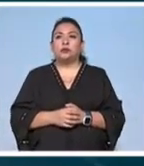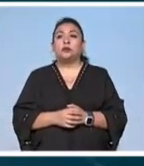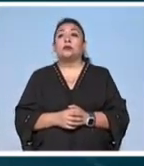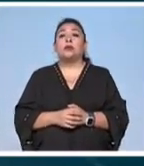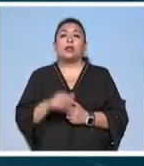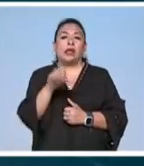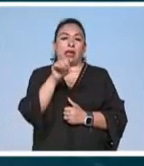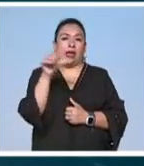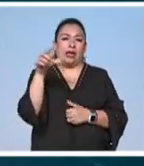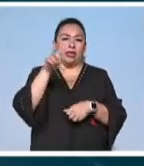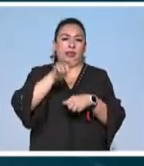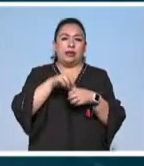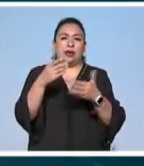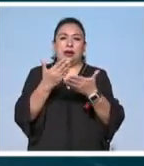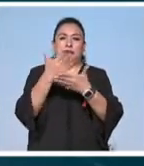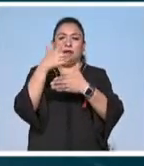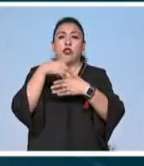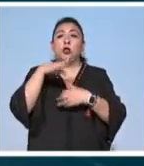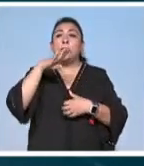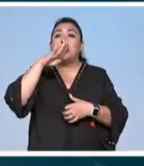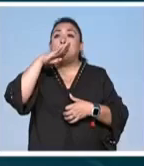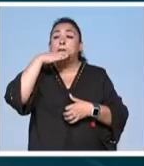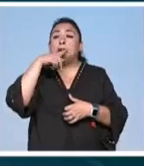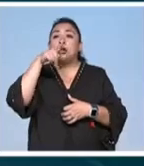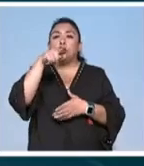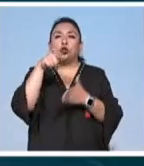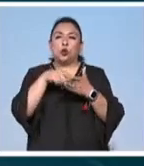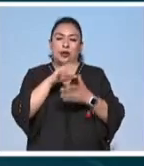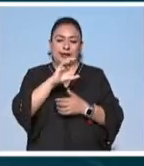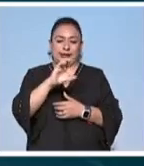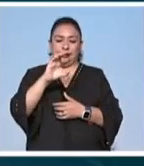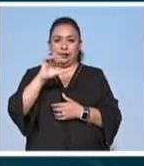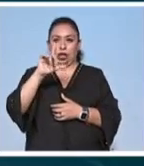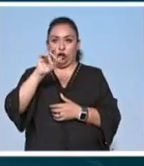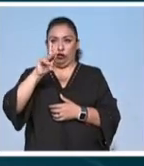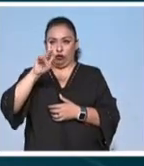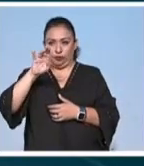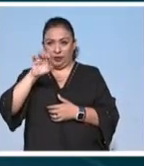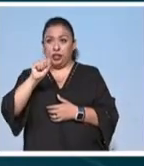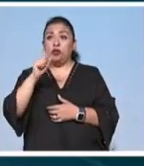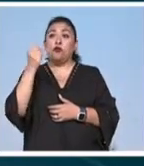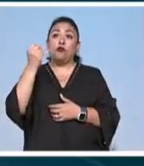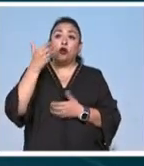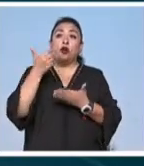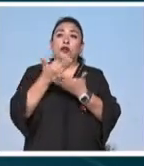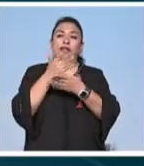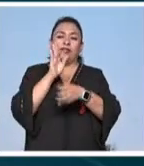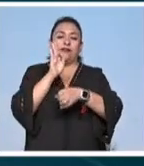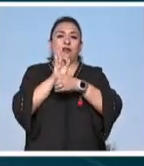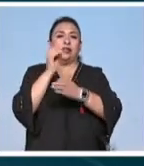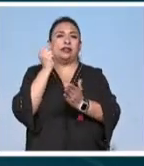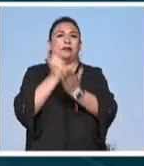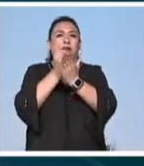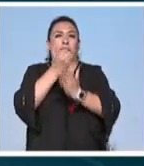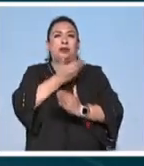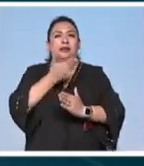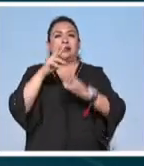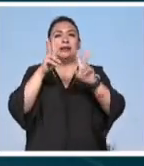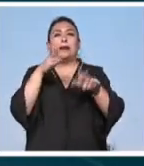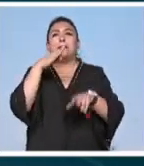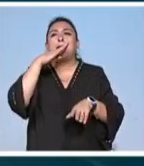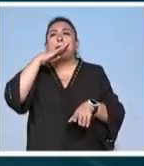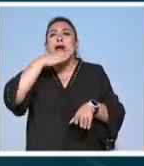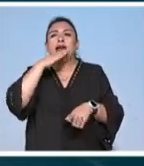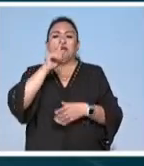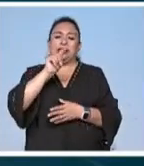en el marco del día nacional del maíz se realizó en el complejo cultural los pinos el foro nacional de defensa del decreto presidencial sobre el maíz